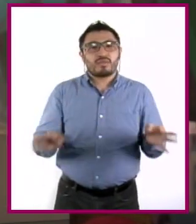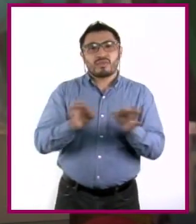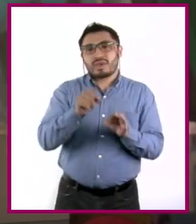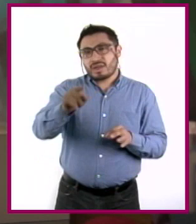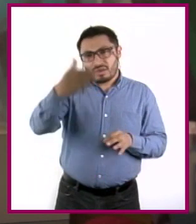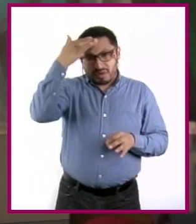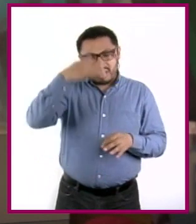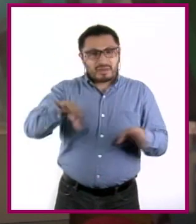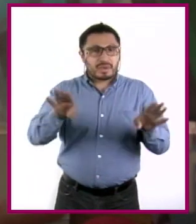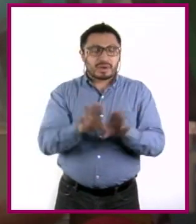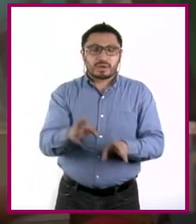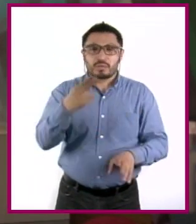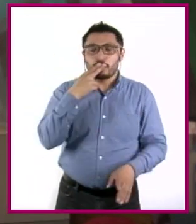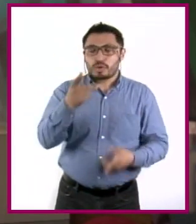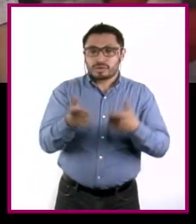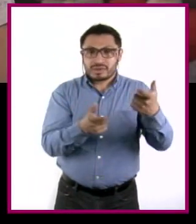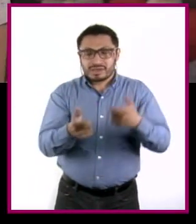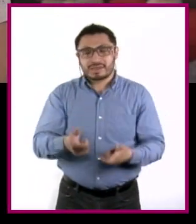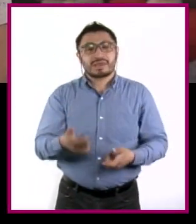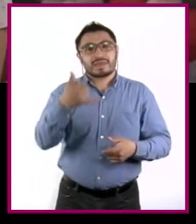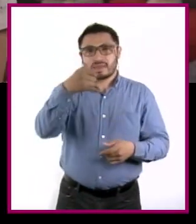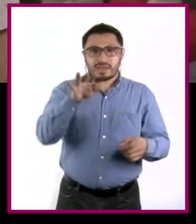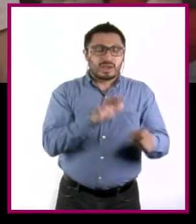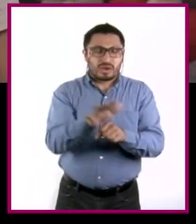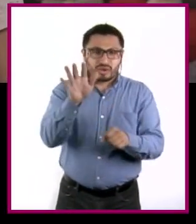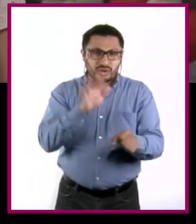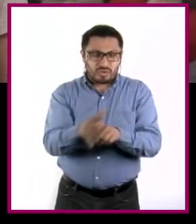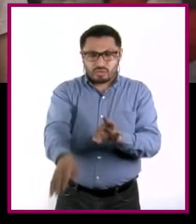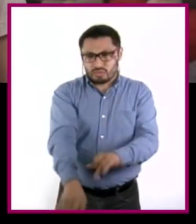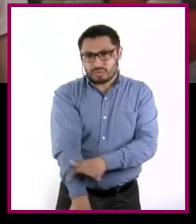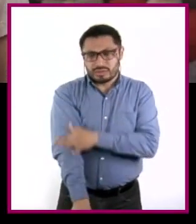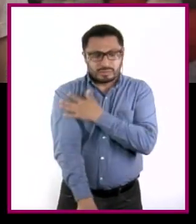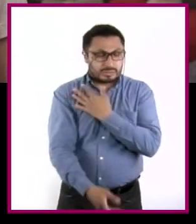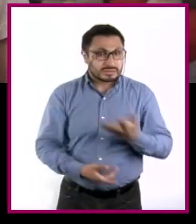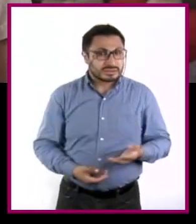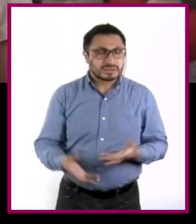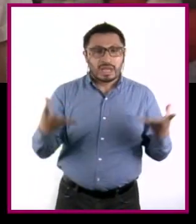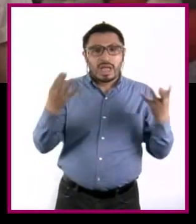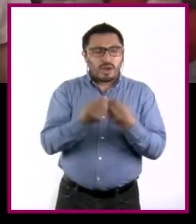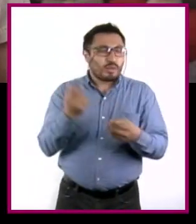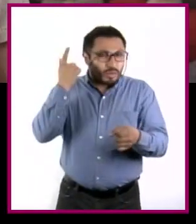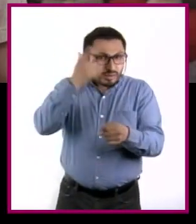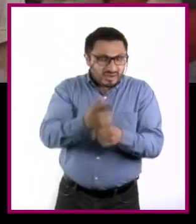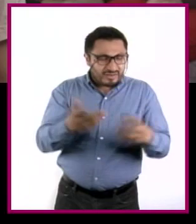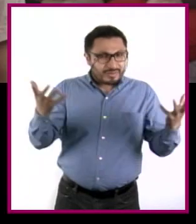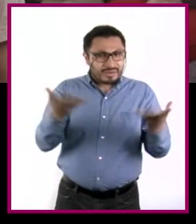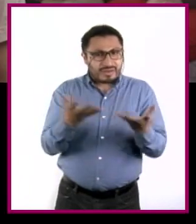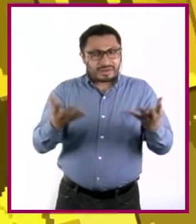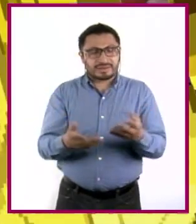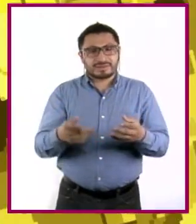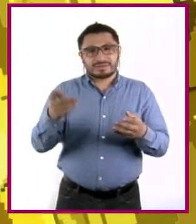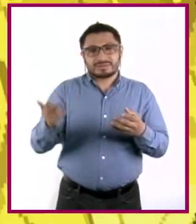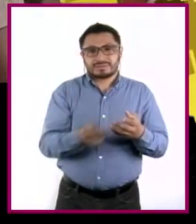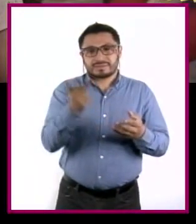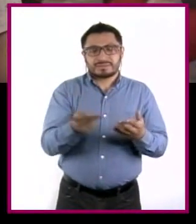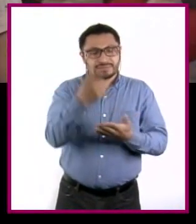manejamos nuestro dinero y qué emociones intervienen en ello. Descúbrelo con nosotros realizando el siguiente test.